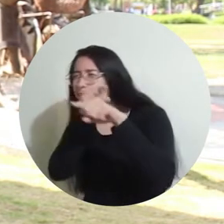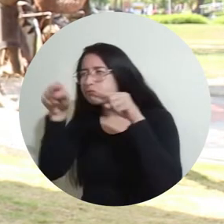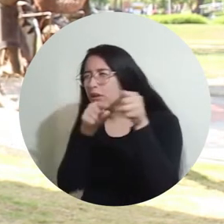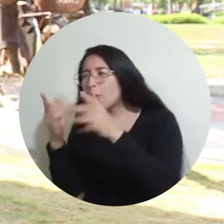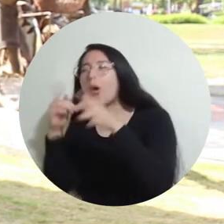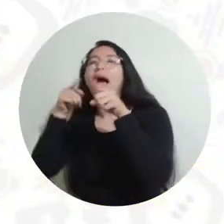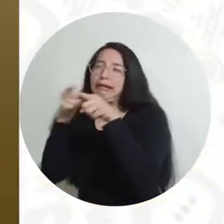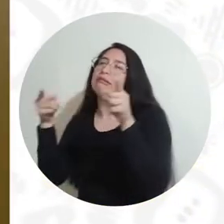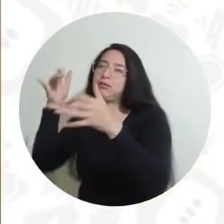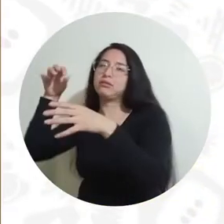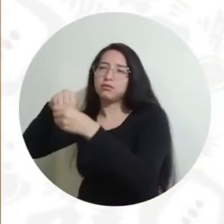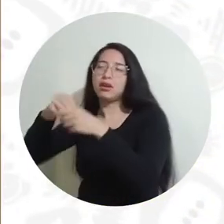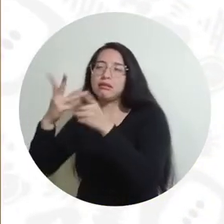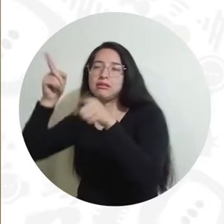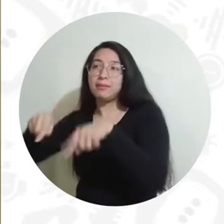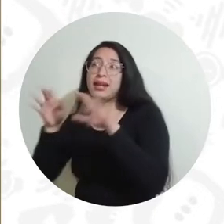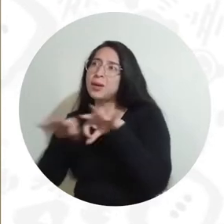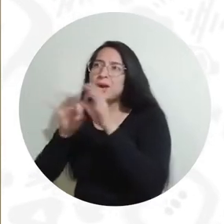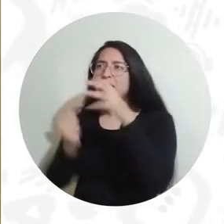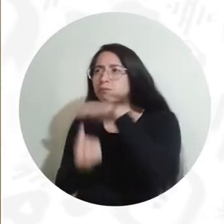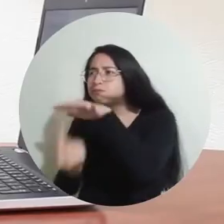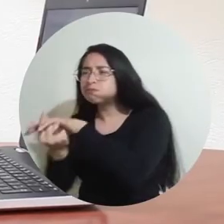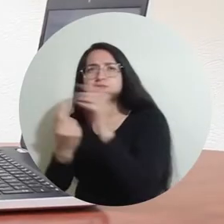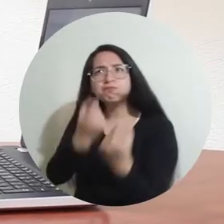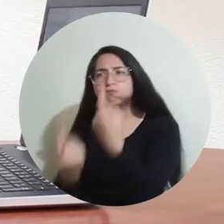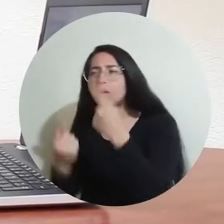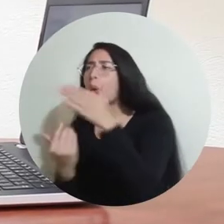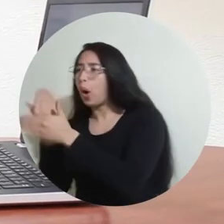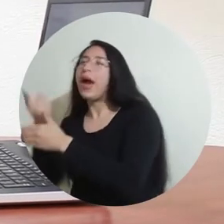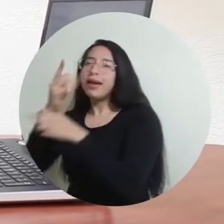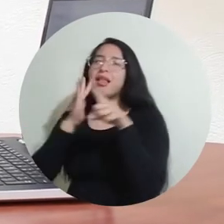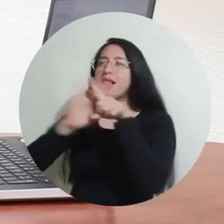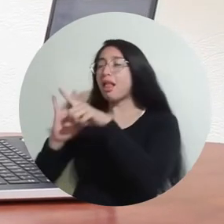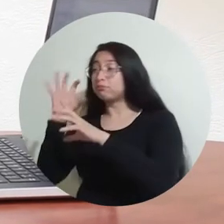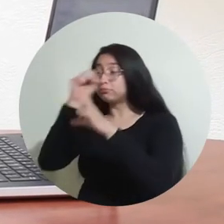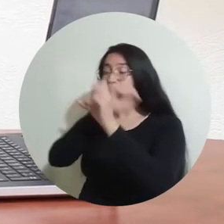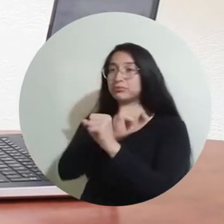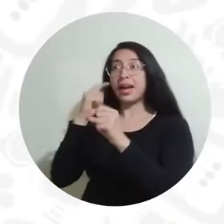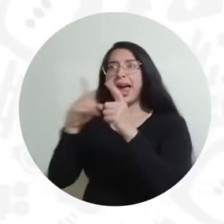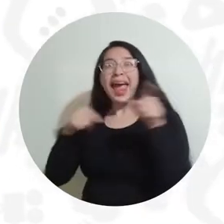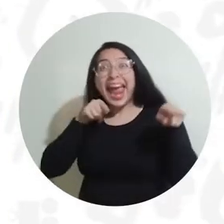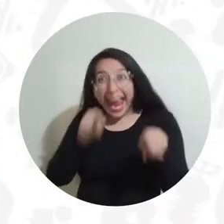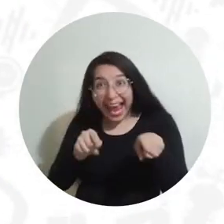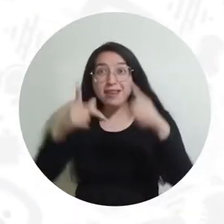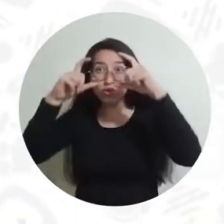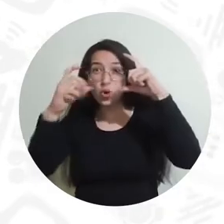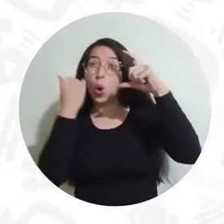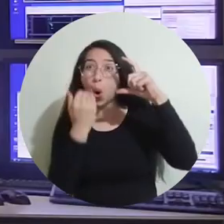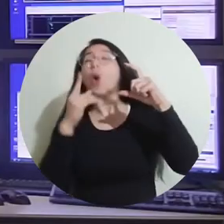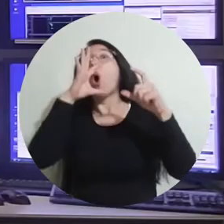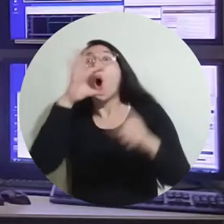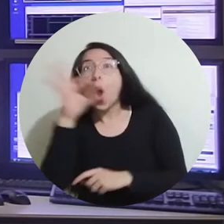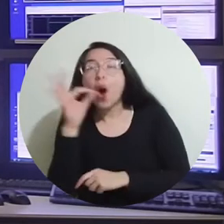última tecnología donde se están desarrollando componentes nuevos. Este docente es uno de los 1.400 científicos en el mundo que hacen parte de